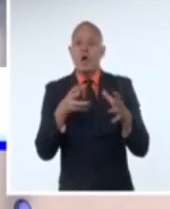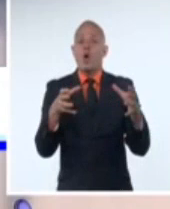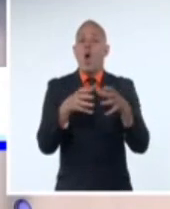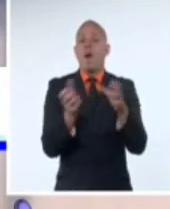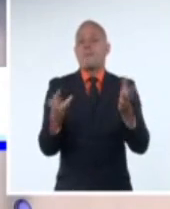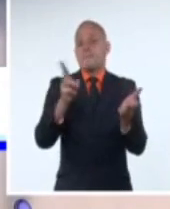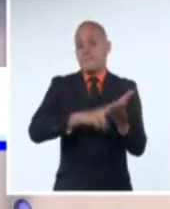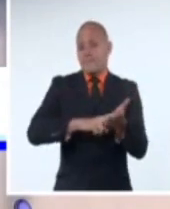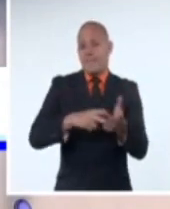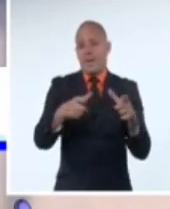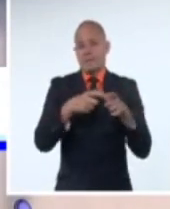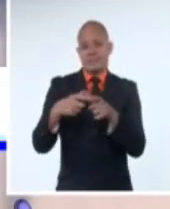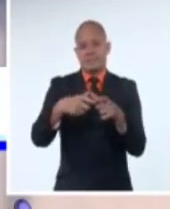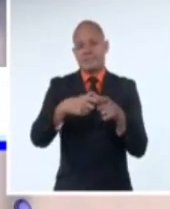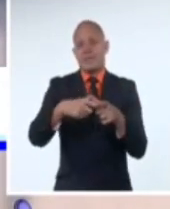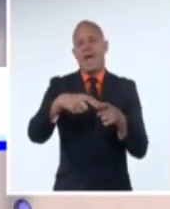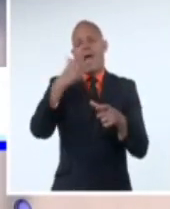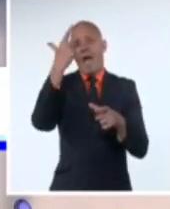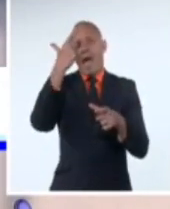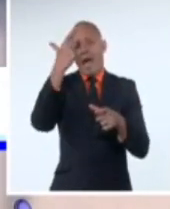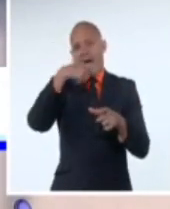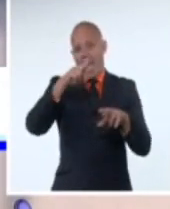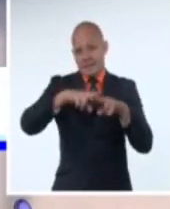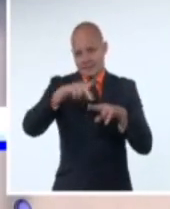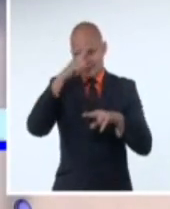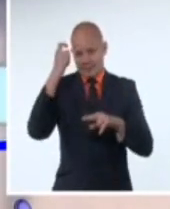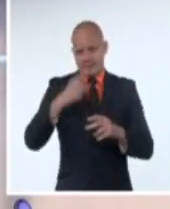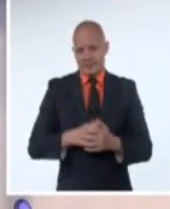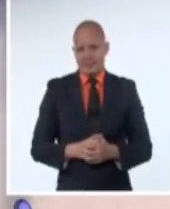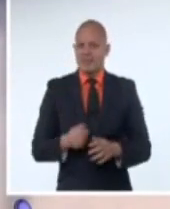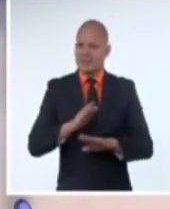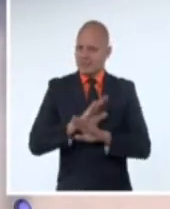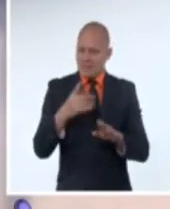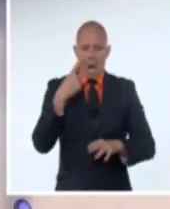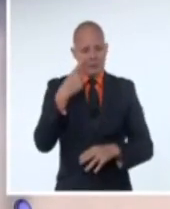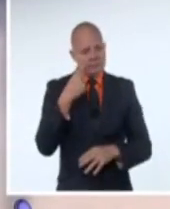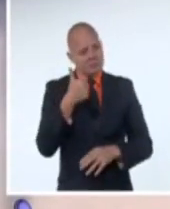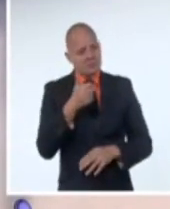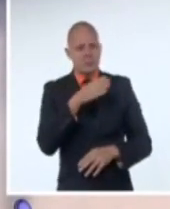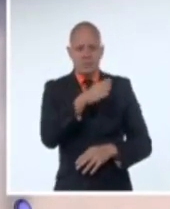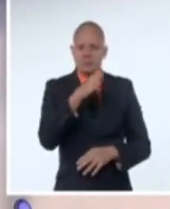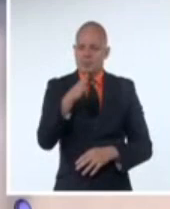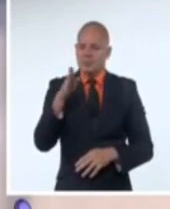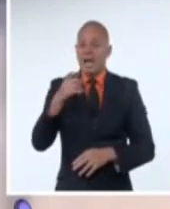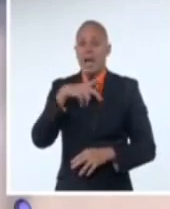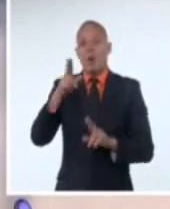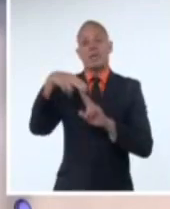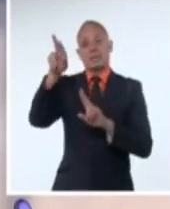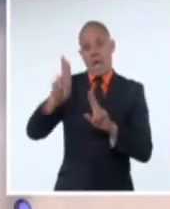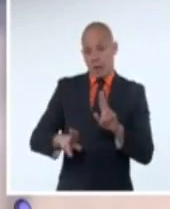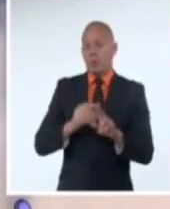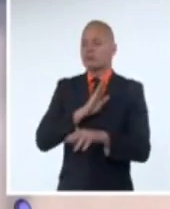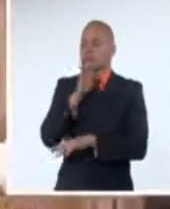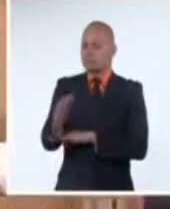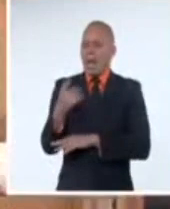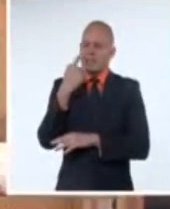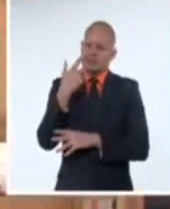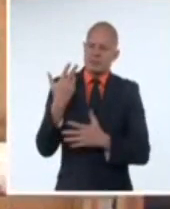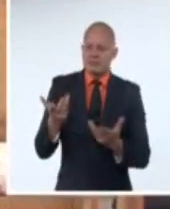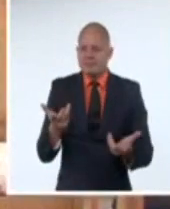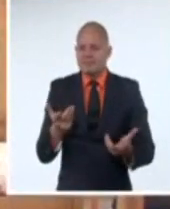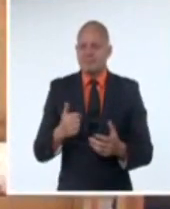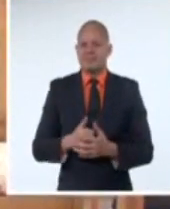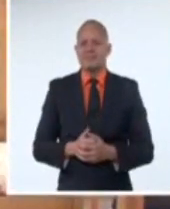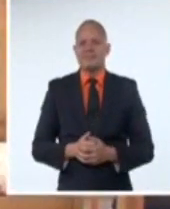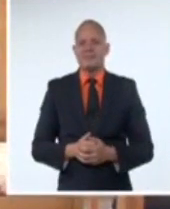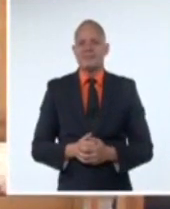la Unión de Escritores y Artistas de Cuba. También recorrió diferentes instituciones culturales, como el Teatro Comandante Edi Suñol. Los